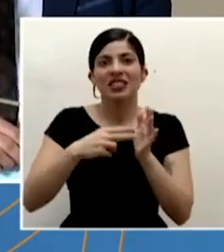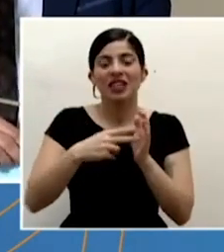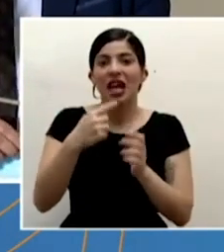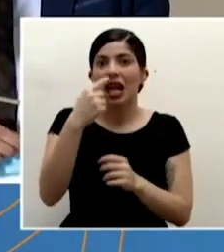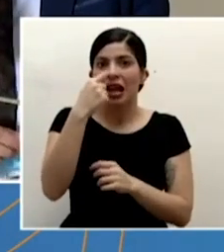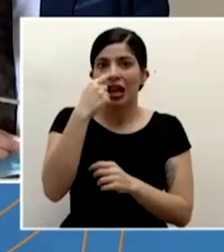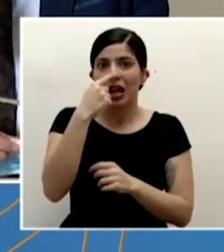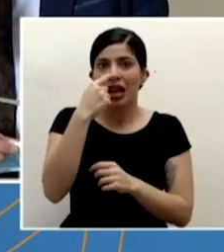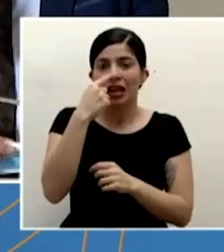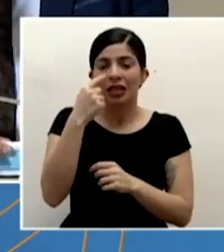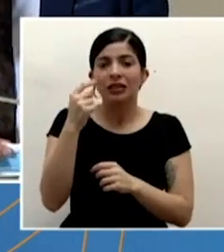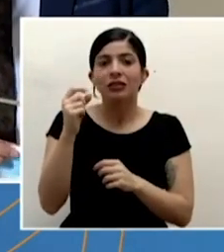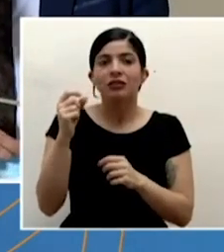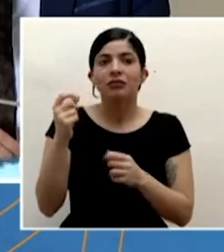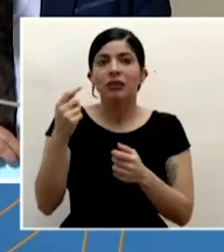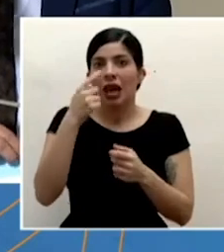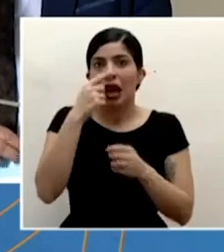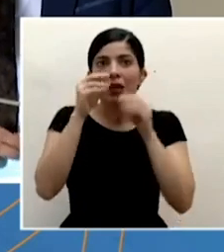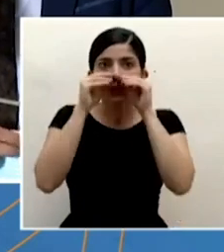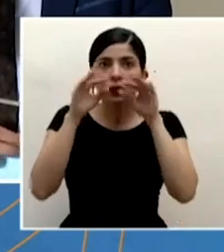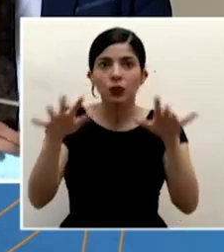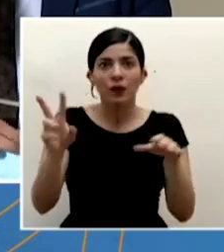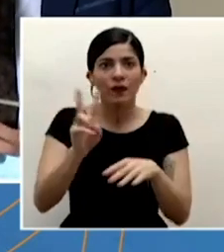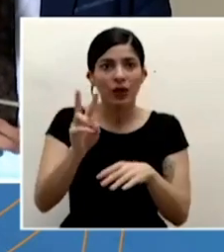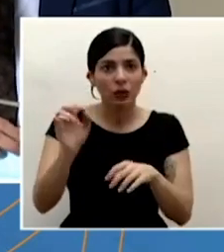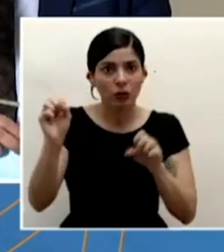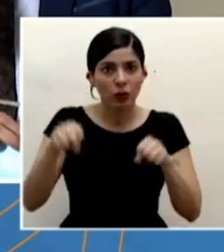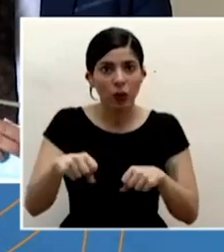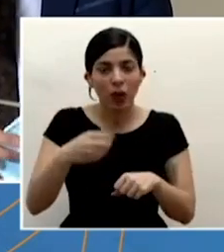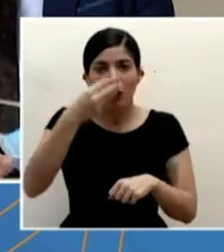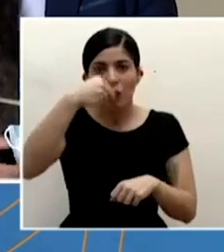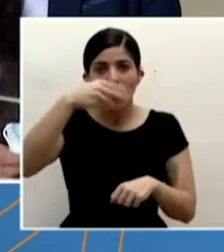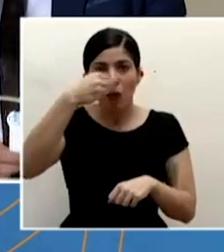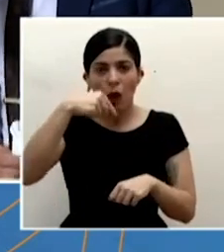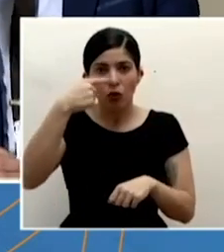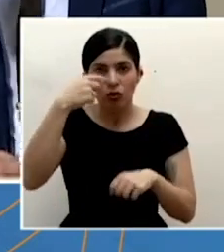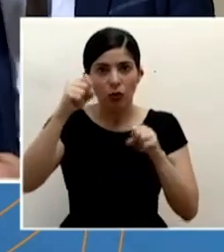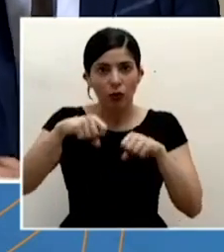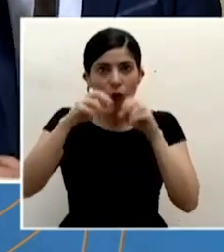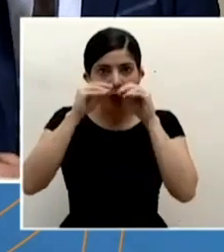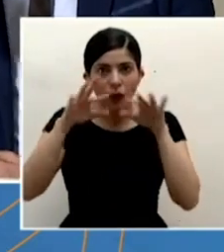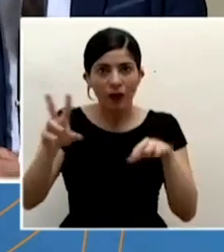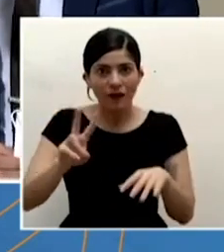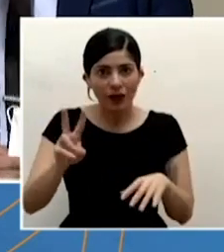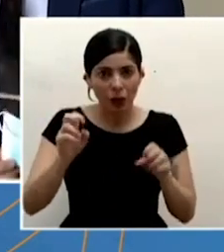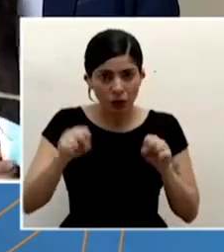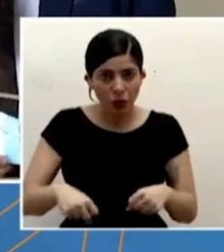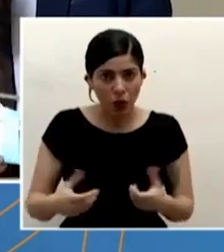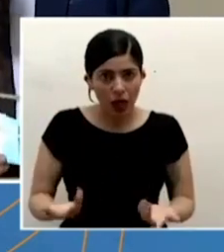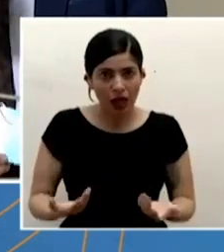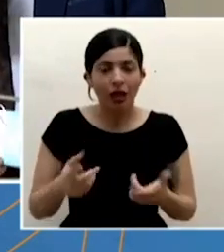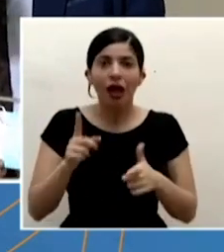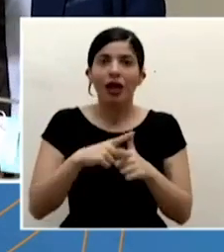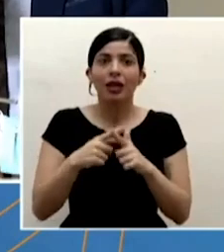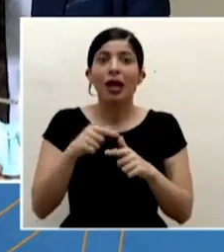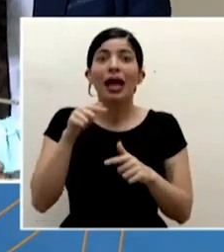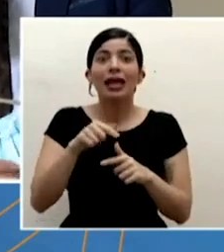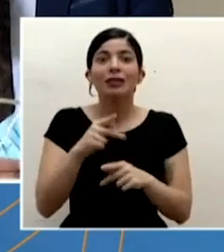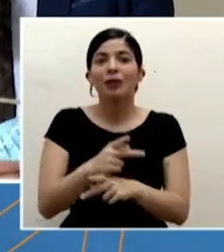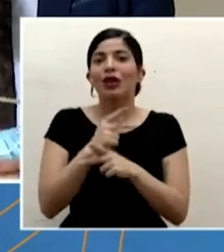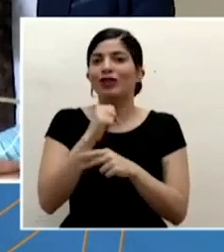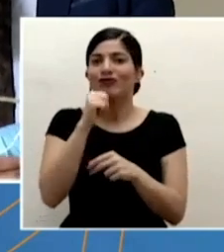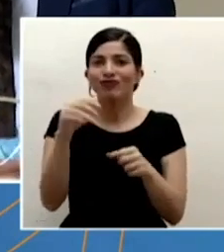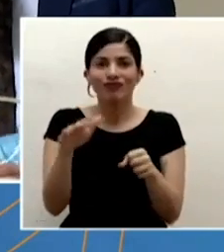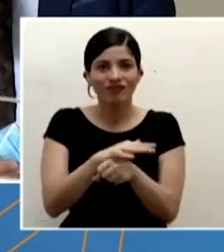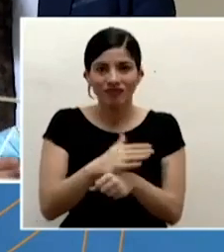de las de la nariz de las secreciones nasales y que pues obviamente es una protección incompleta